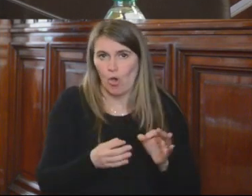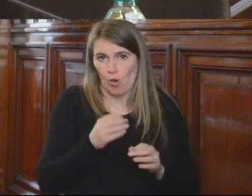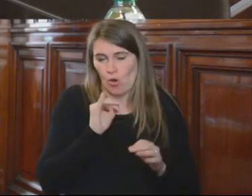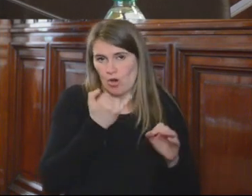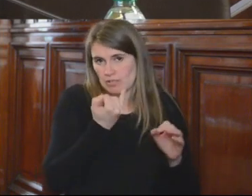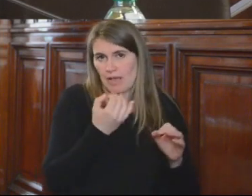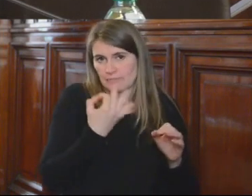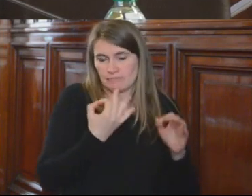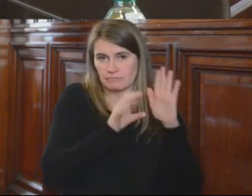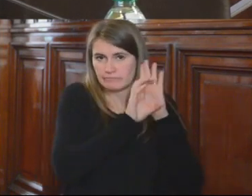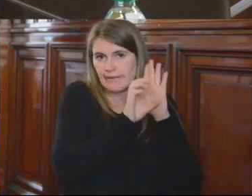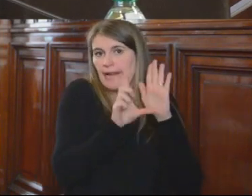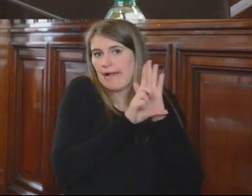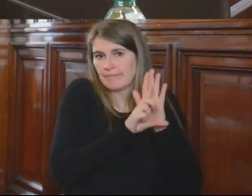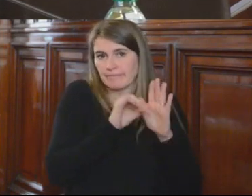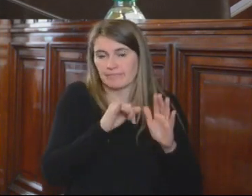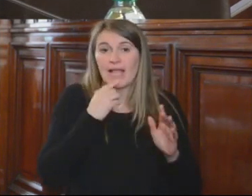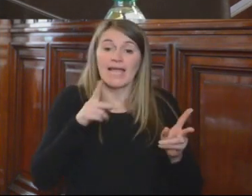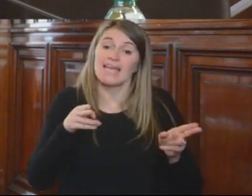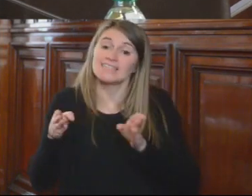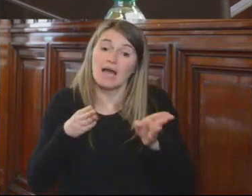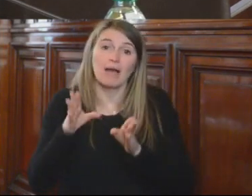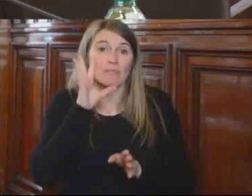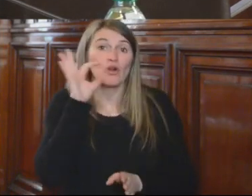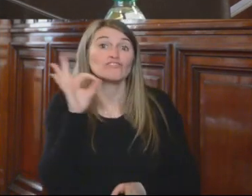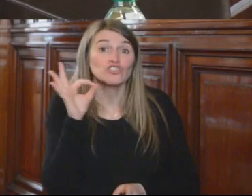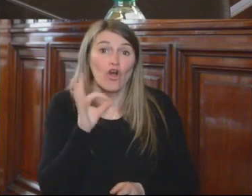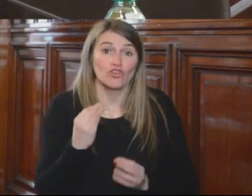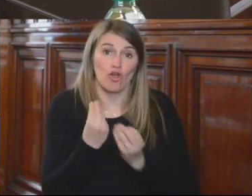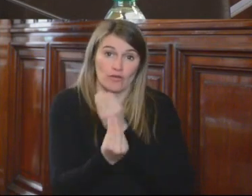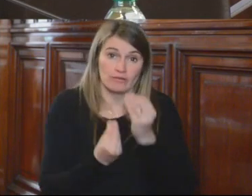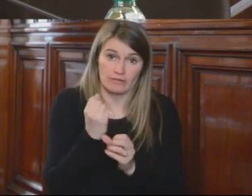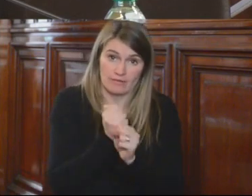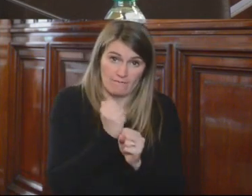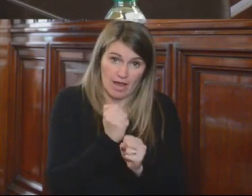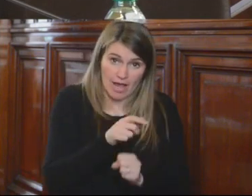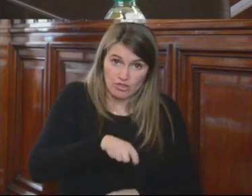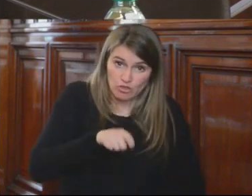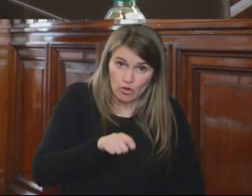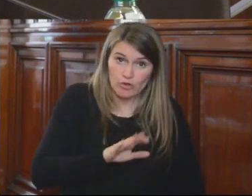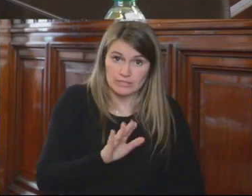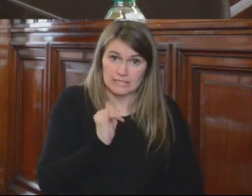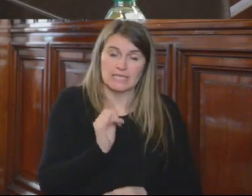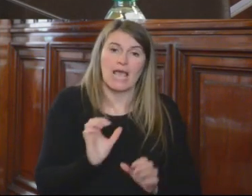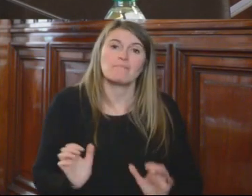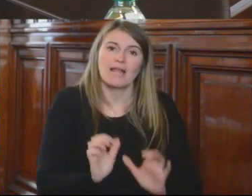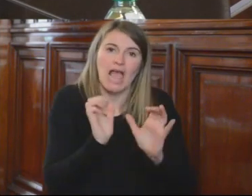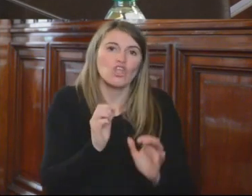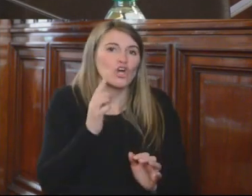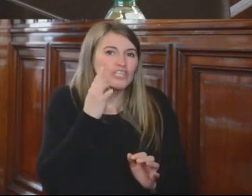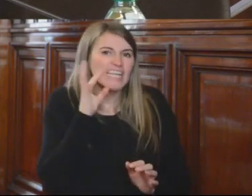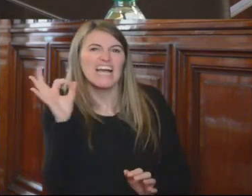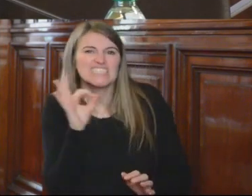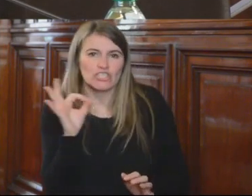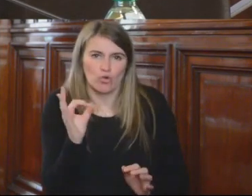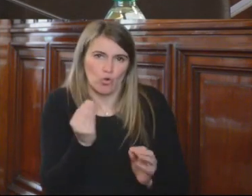y cito, en una etapa de transición interorgánica emergieron los funcionarios transitorios, por tanto, se ha